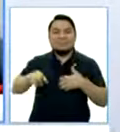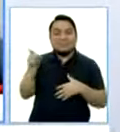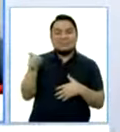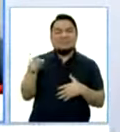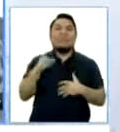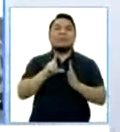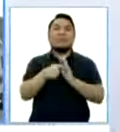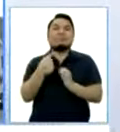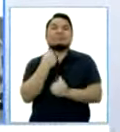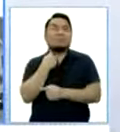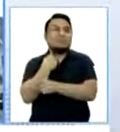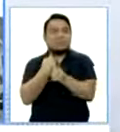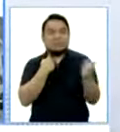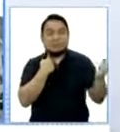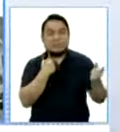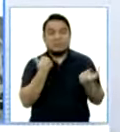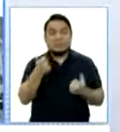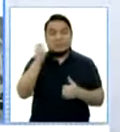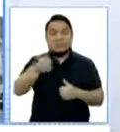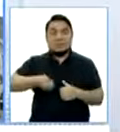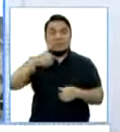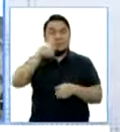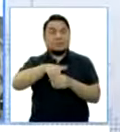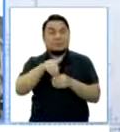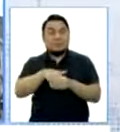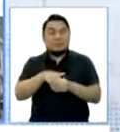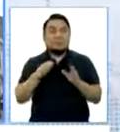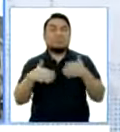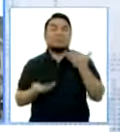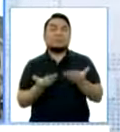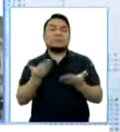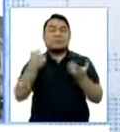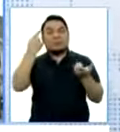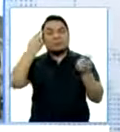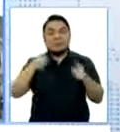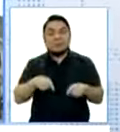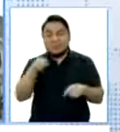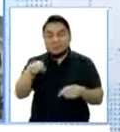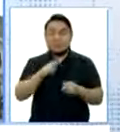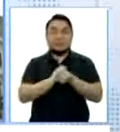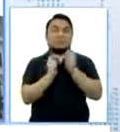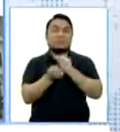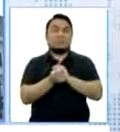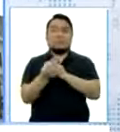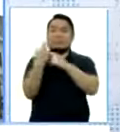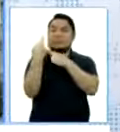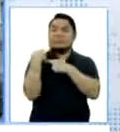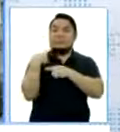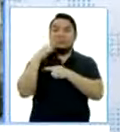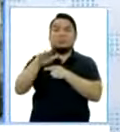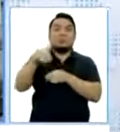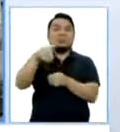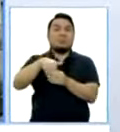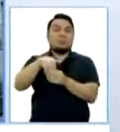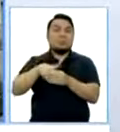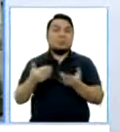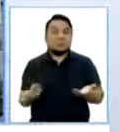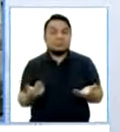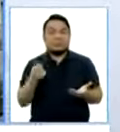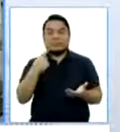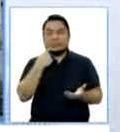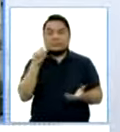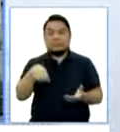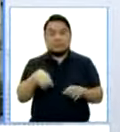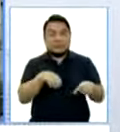los magistrados van a votar y podrían ser, de acuerdo a esta reforma, responsables por los votos que